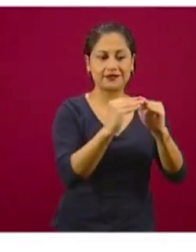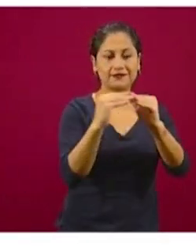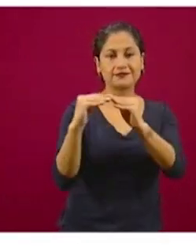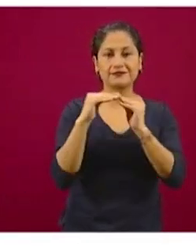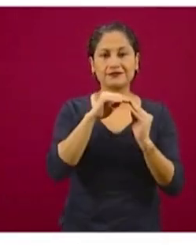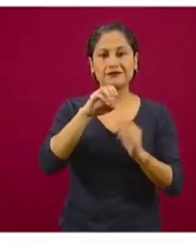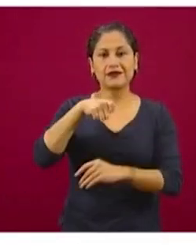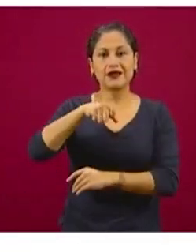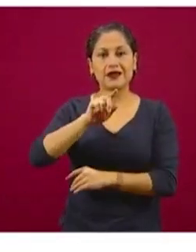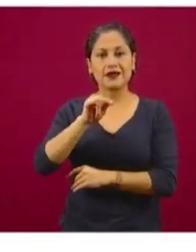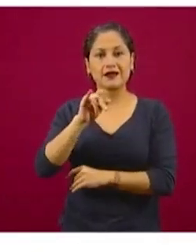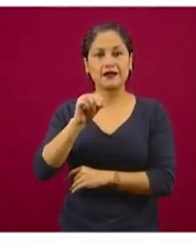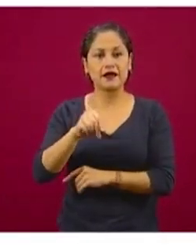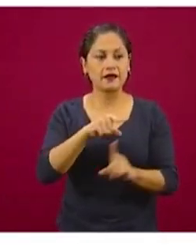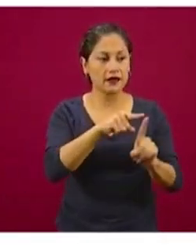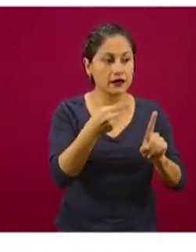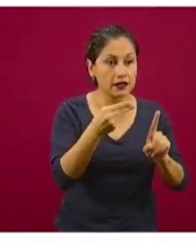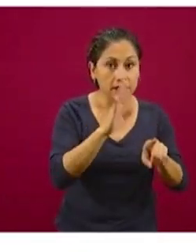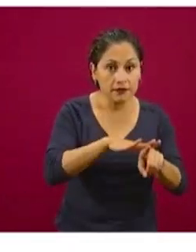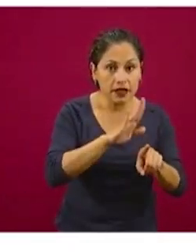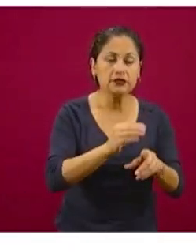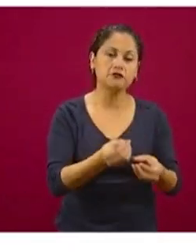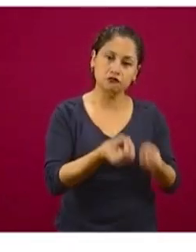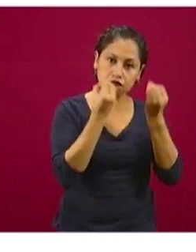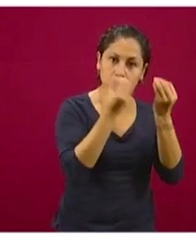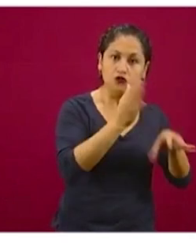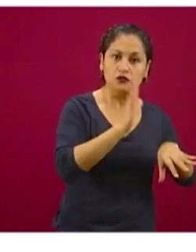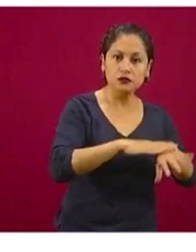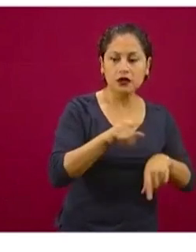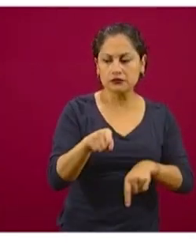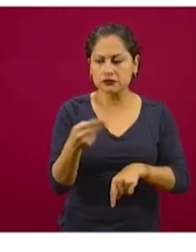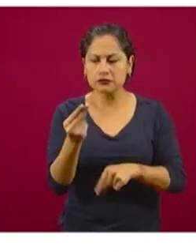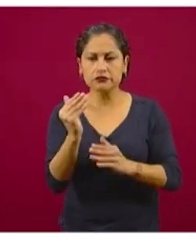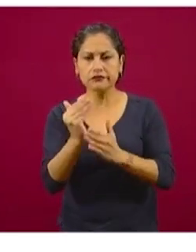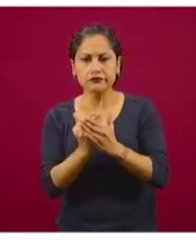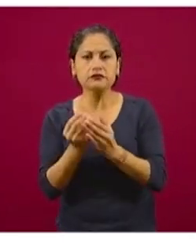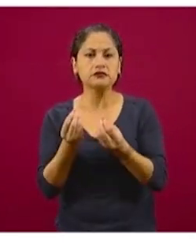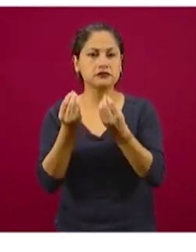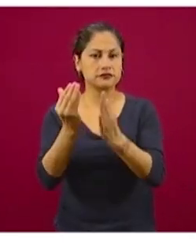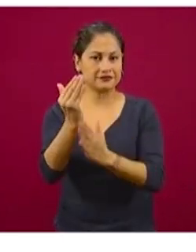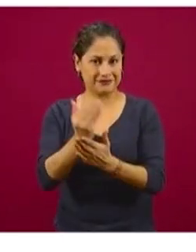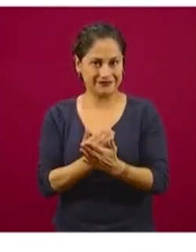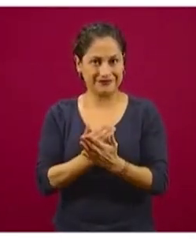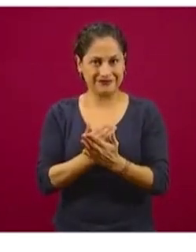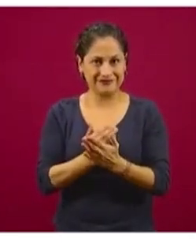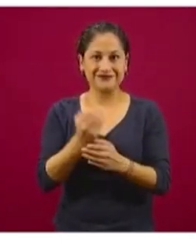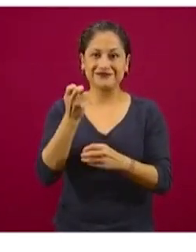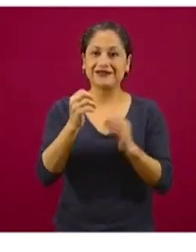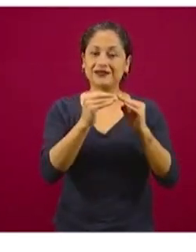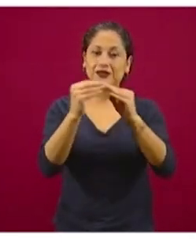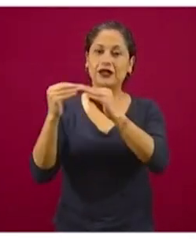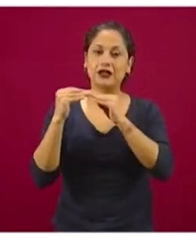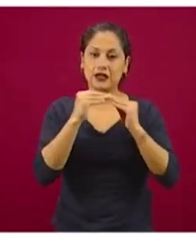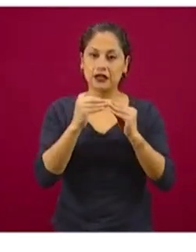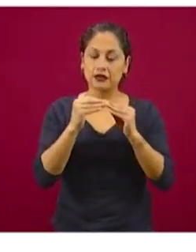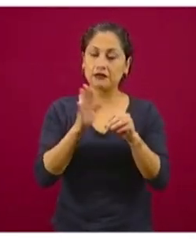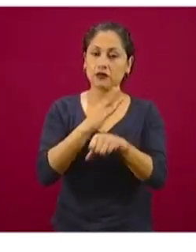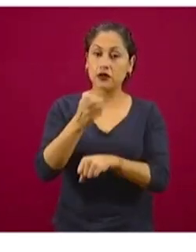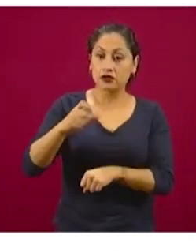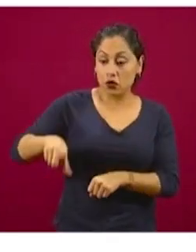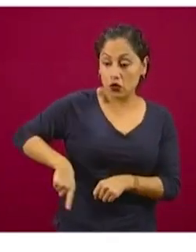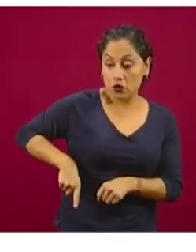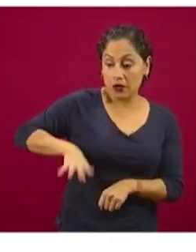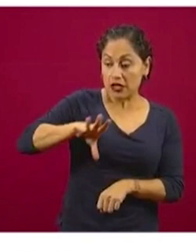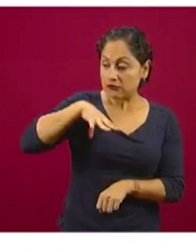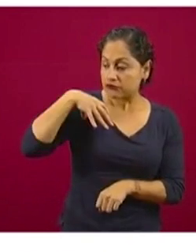a quien más lo requiere. Y si queremos hablar de equidad, entonces debemos dirigir el esfuerzo del gobierno a